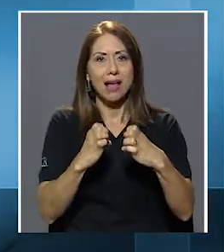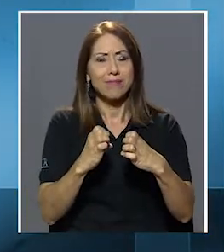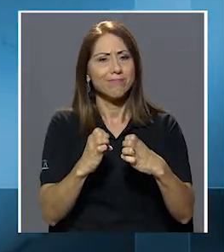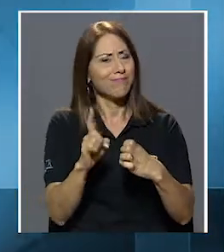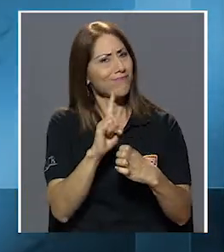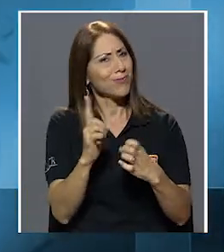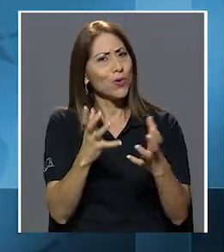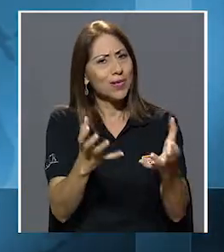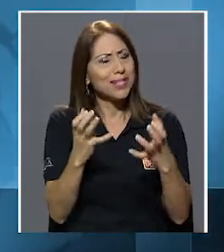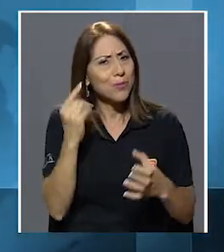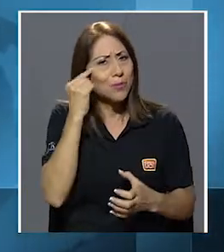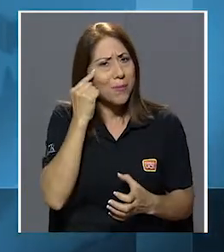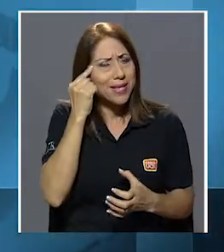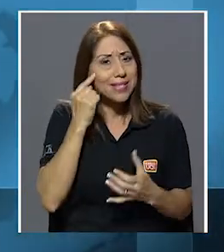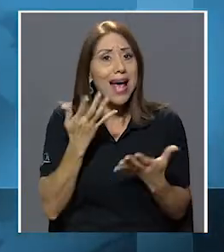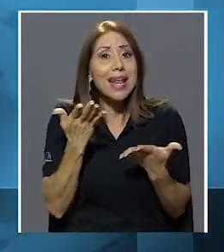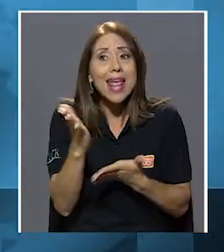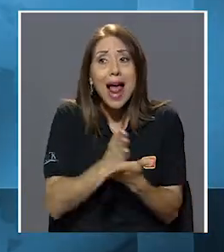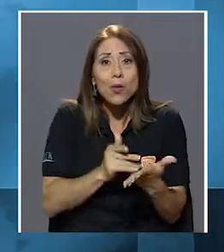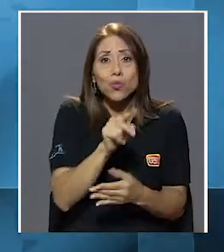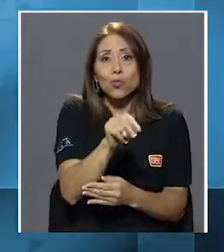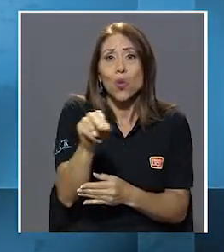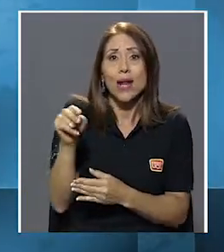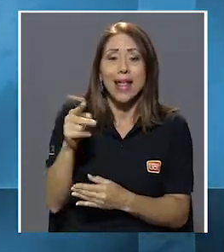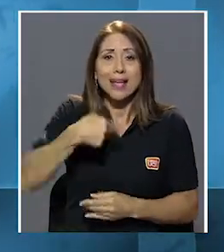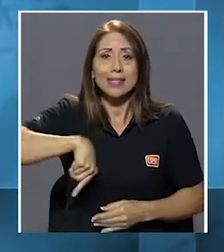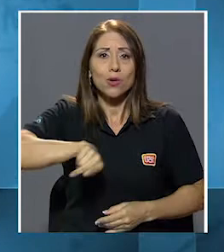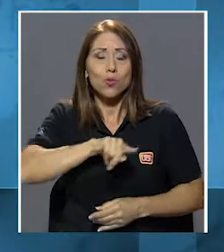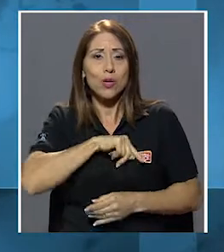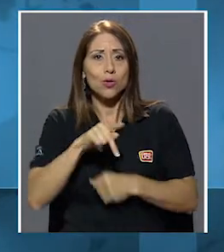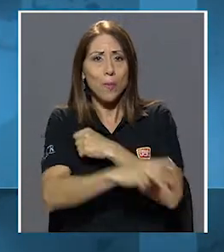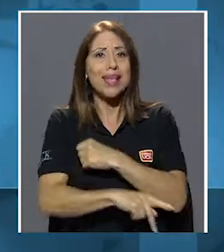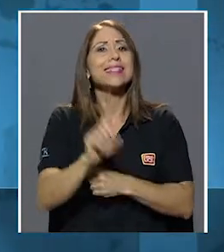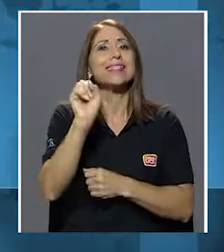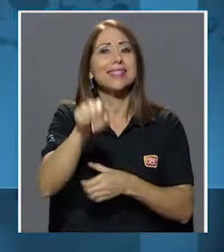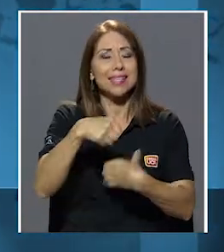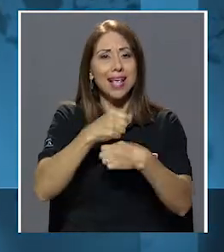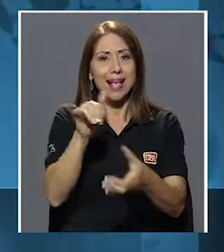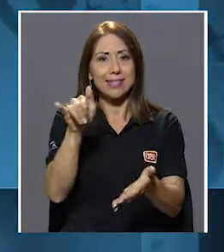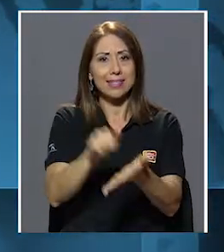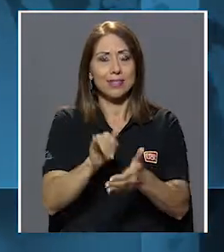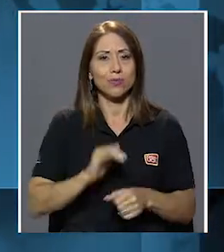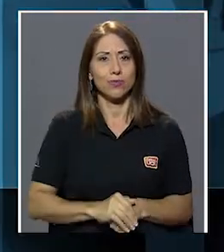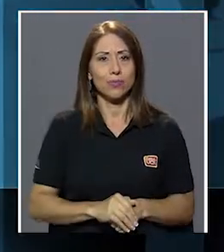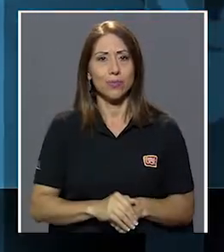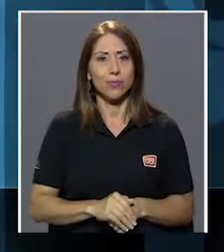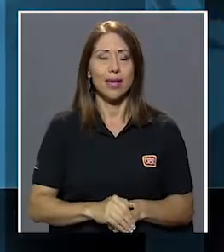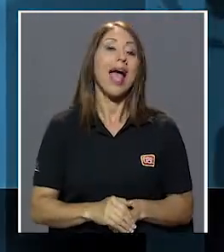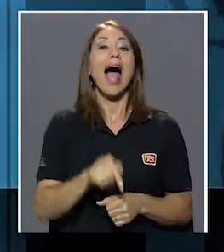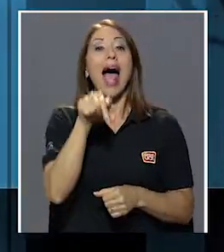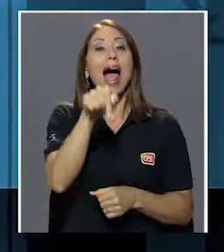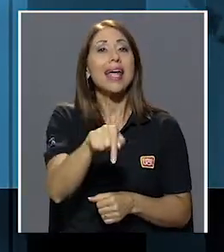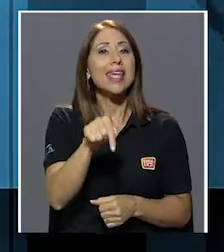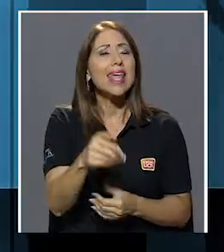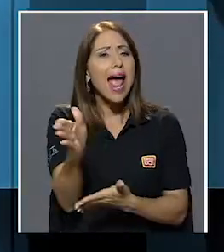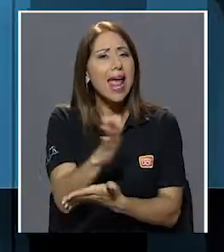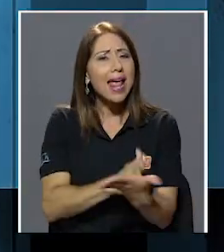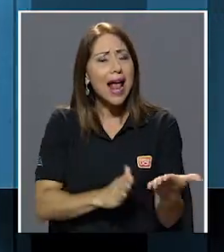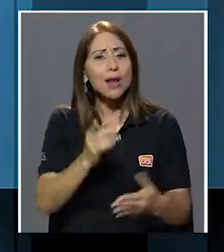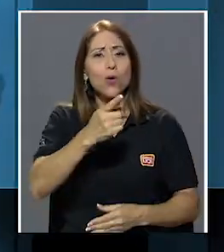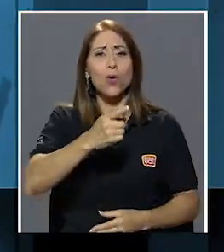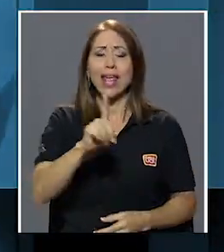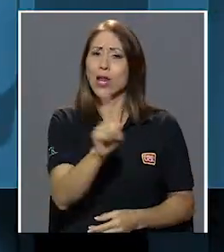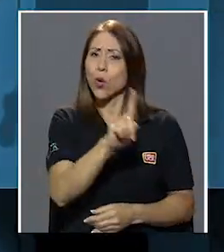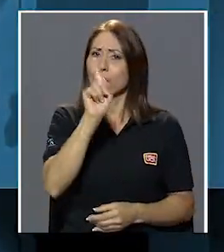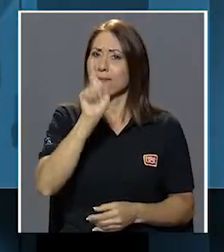No quisiéramos pensar en la existencia de colegas en nuestro país que sí lo hagan. Existe un punto aquí sobre el